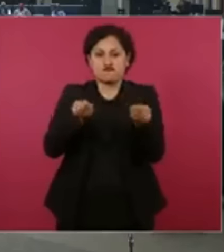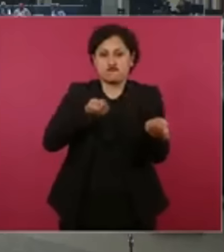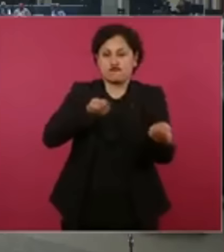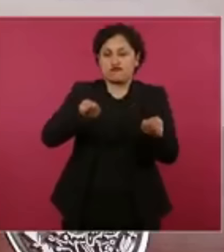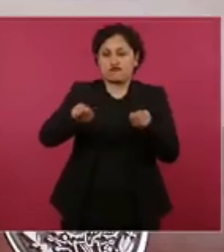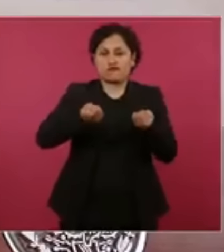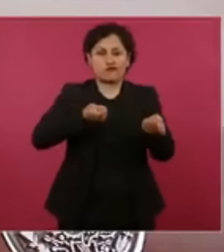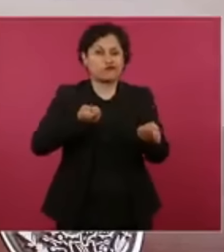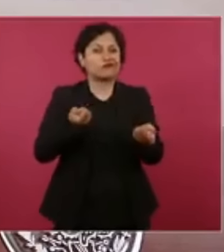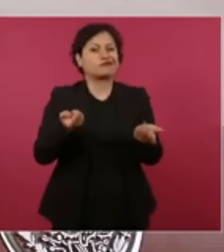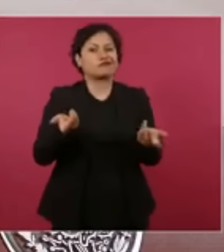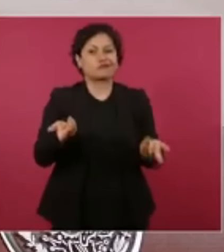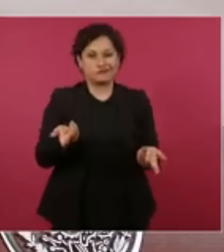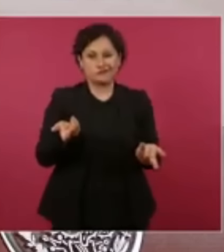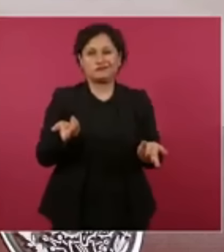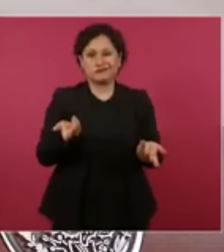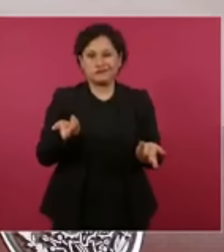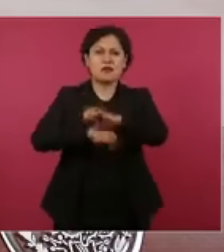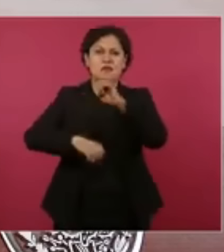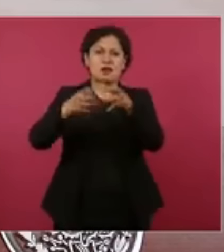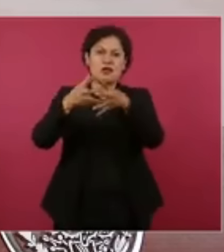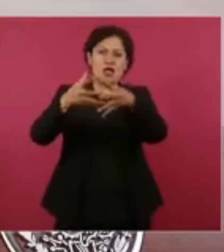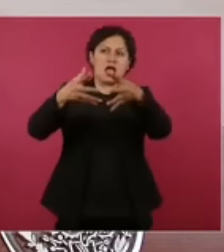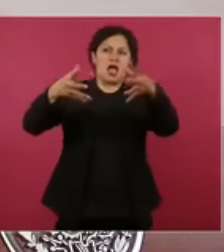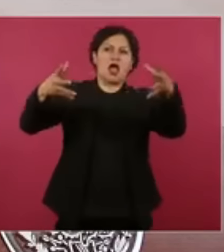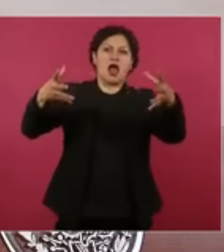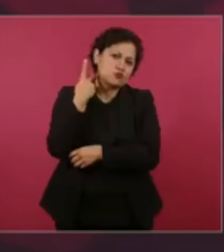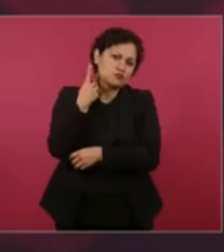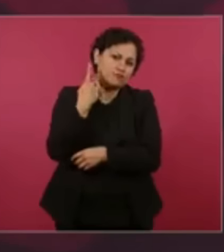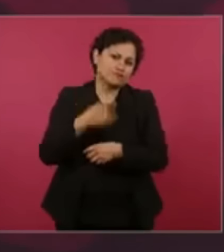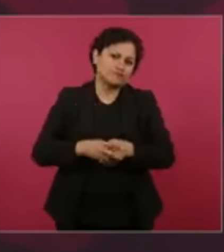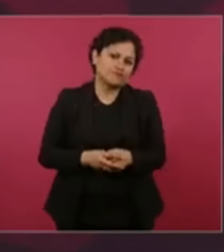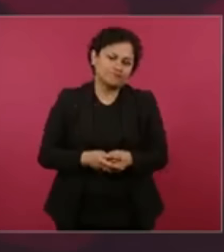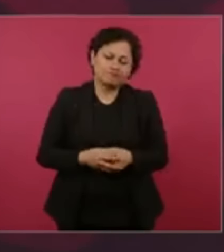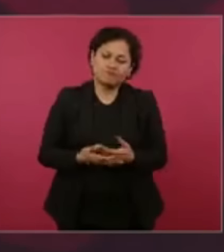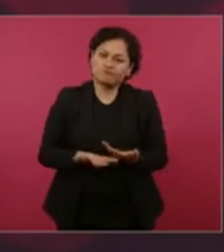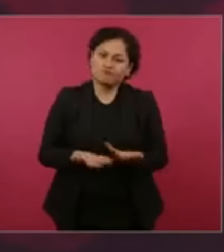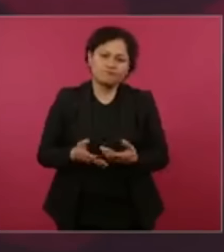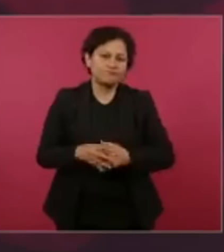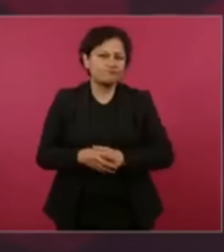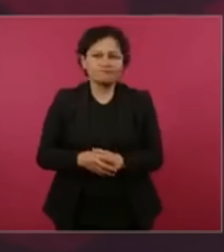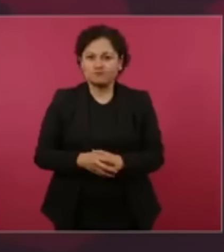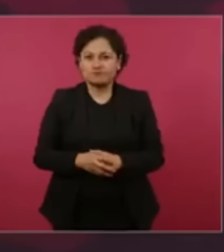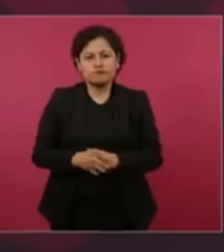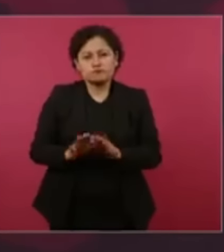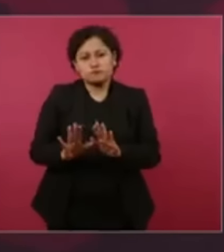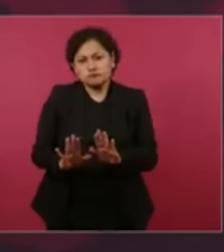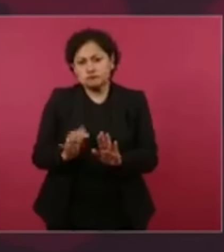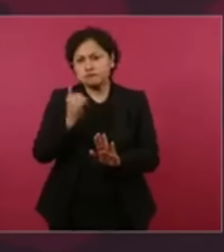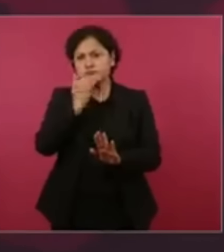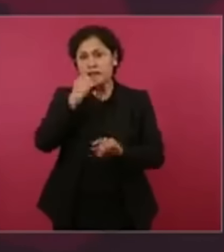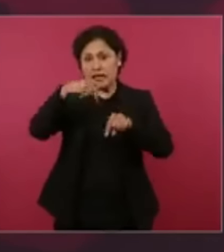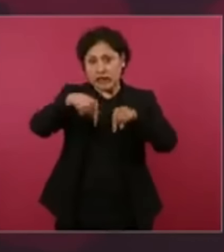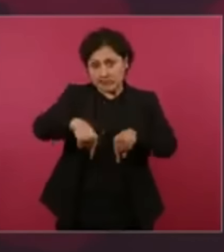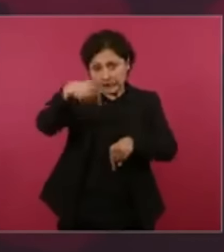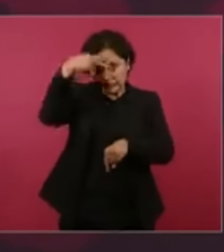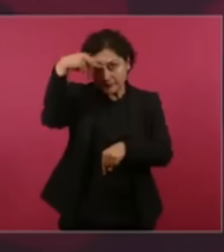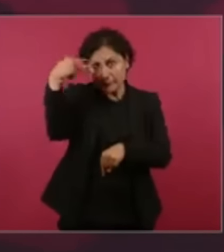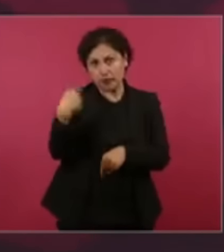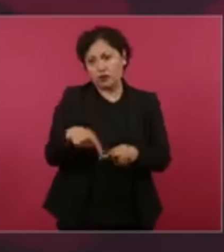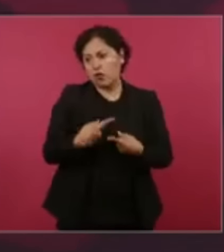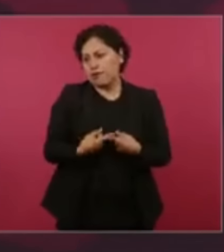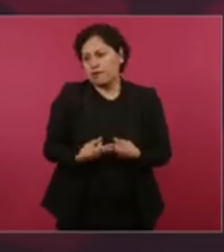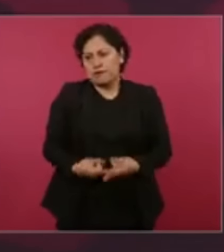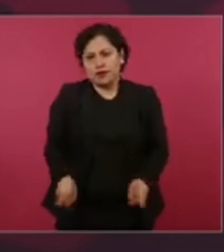medios. Al servicio de las grandes corporaciones económicas y políticos. Pero aquí es otra cosa. Y todo